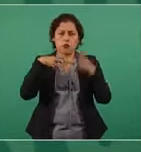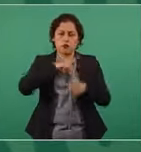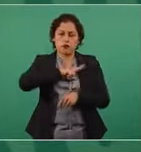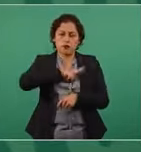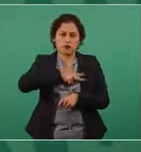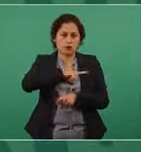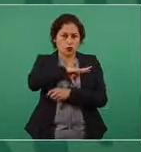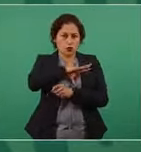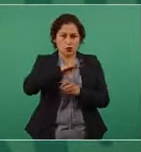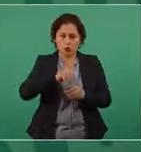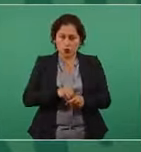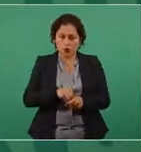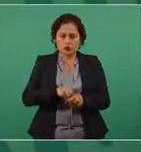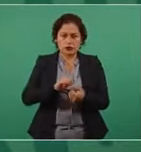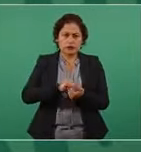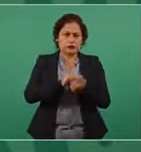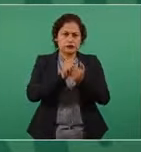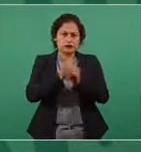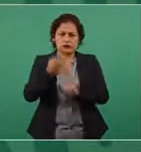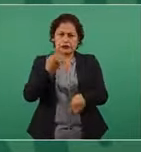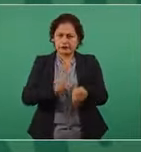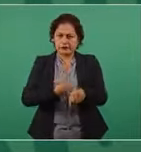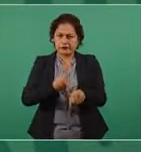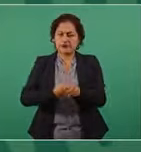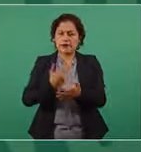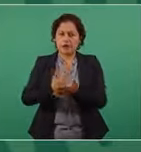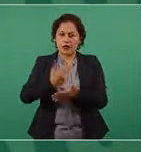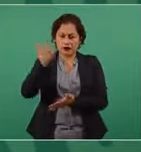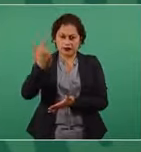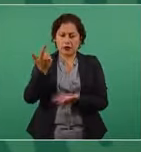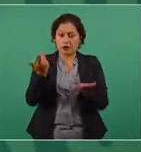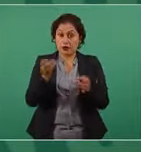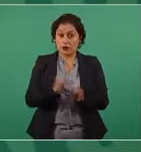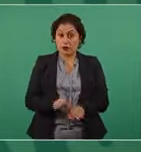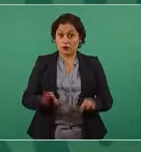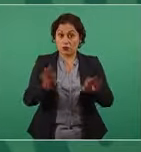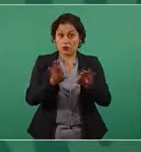el pulmón, los órganos